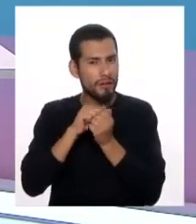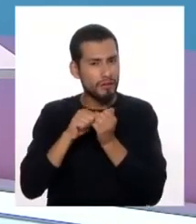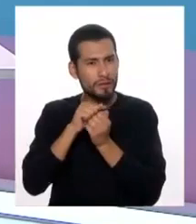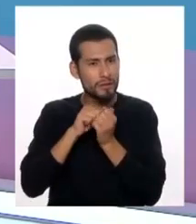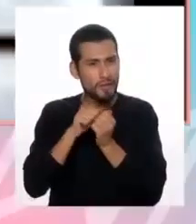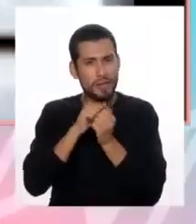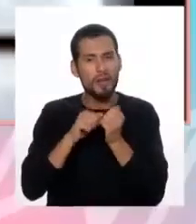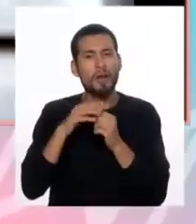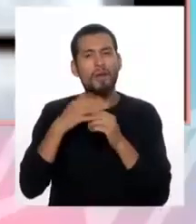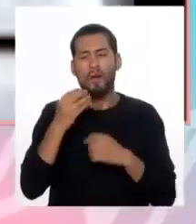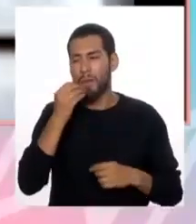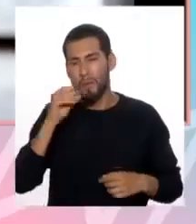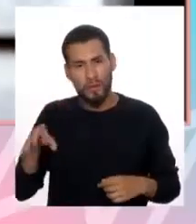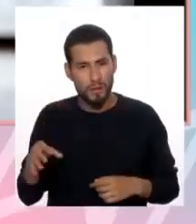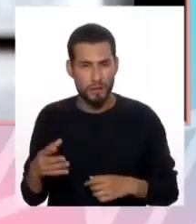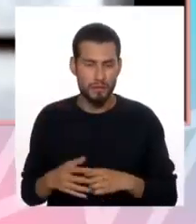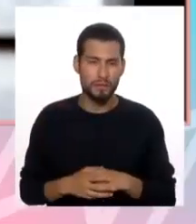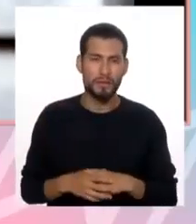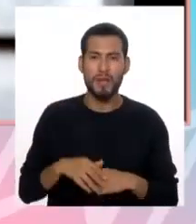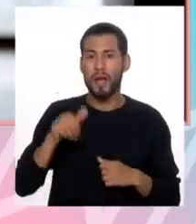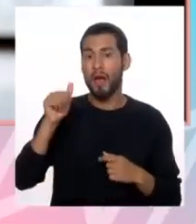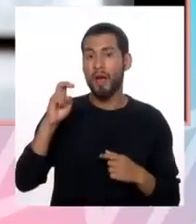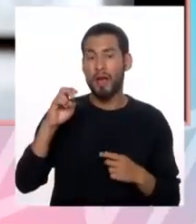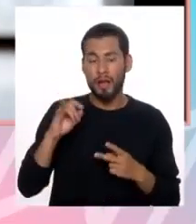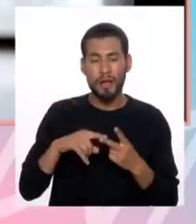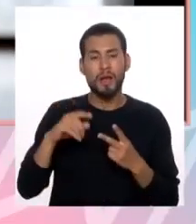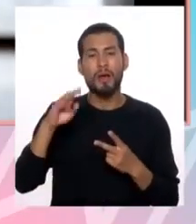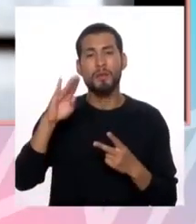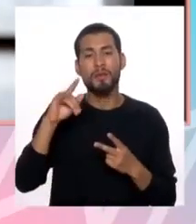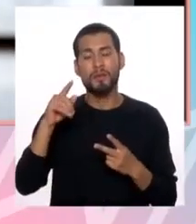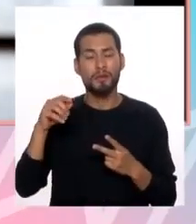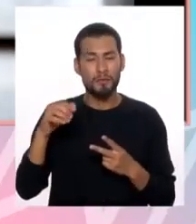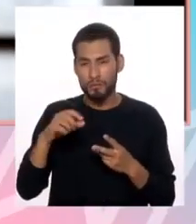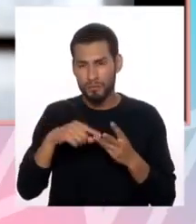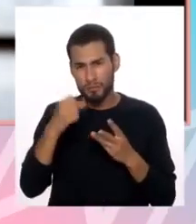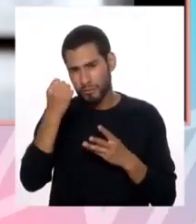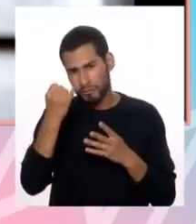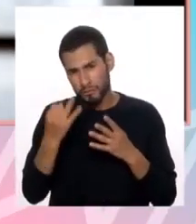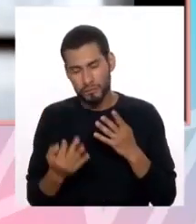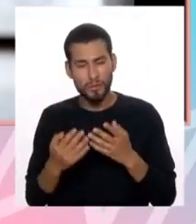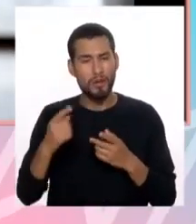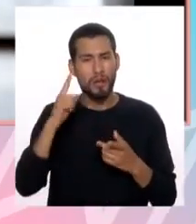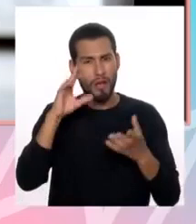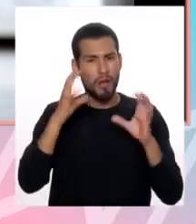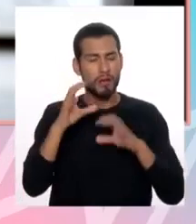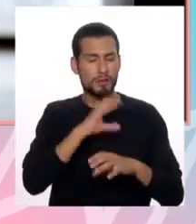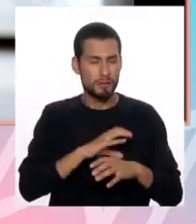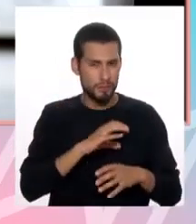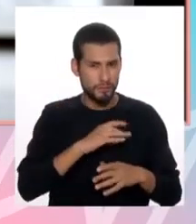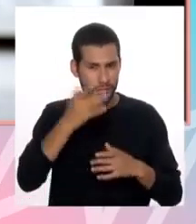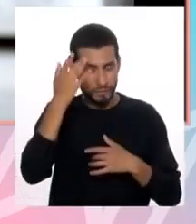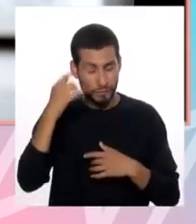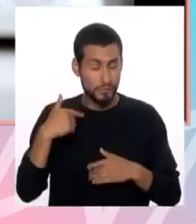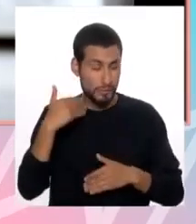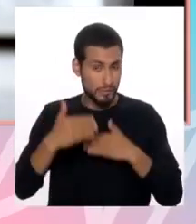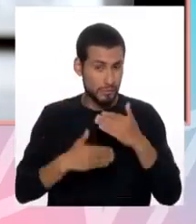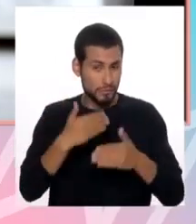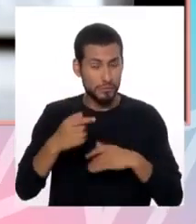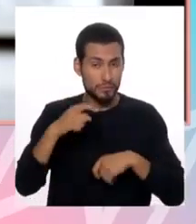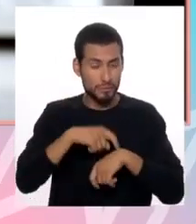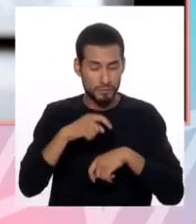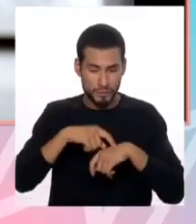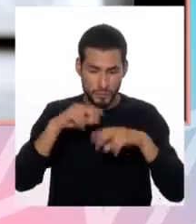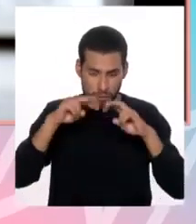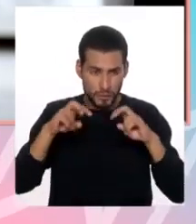a botar. Entonces, tienes la anorexia, tienes la bulimia nerviosa y otras patologías más, que a medida que hemos ido avanzando en el